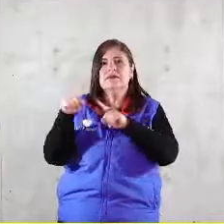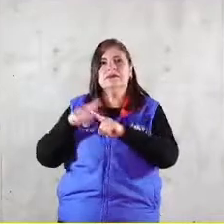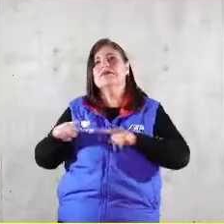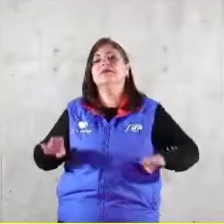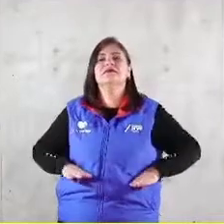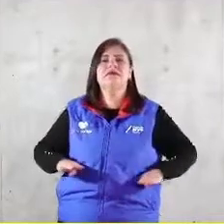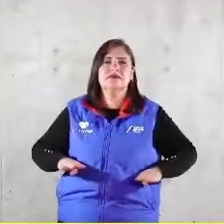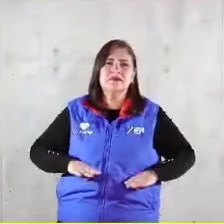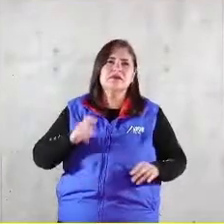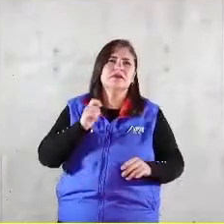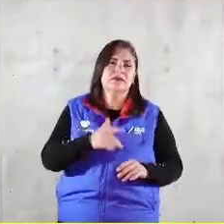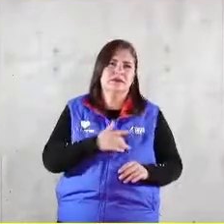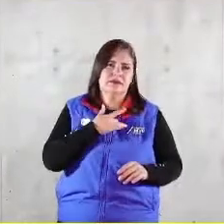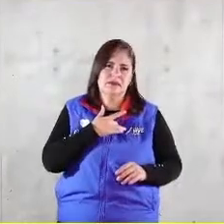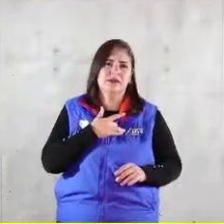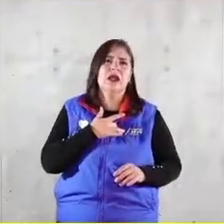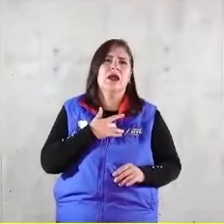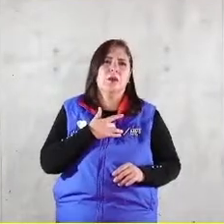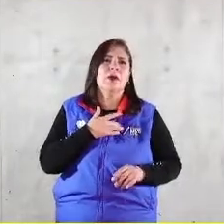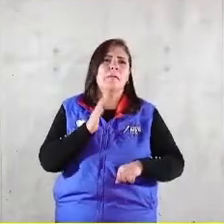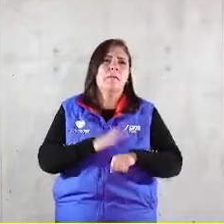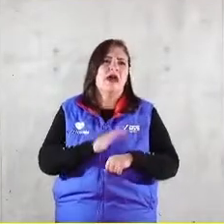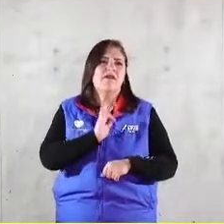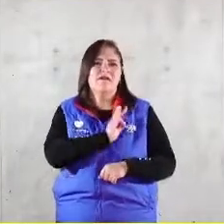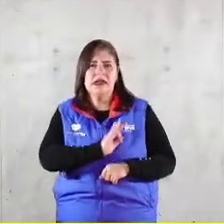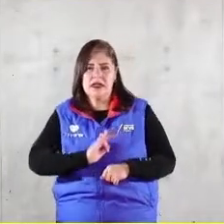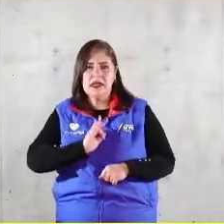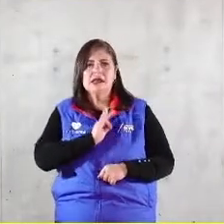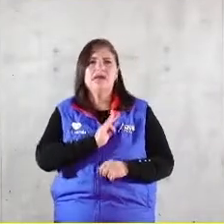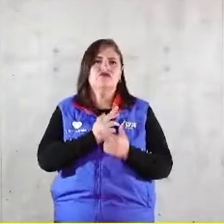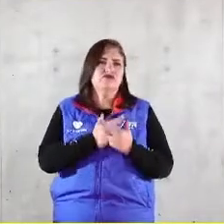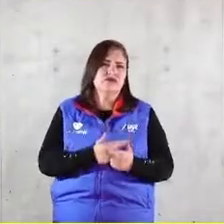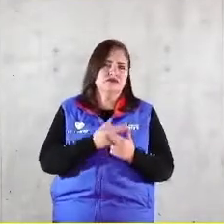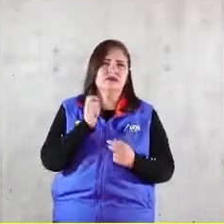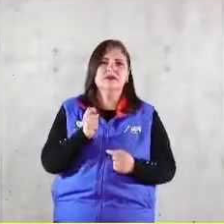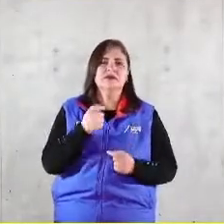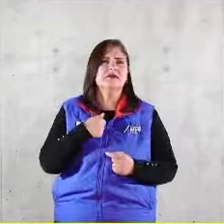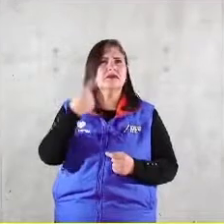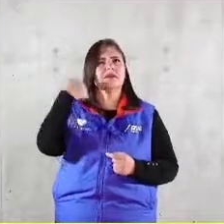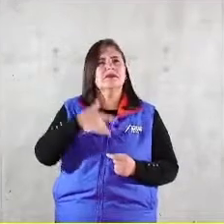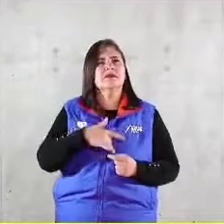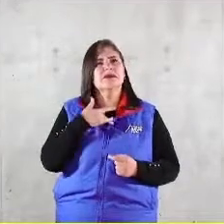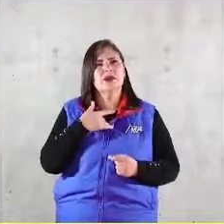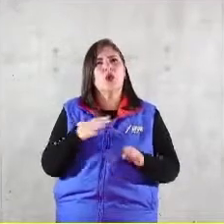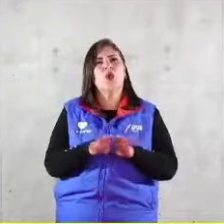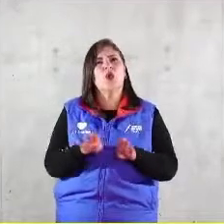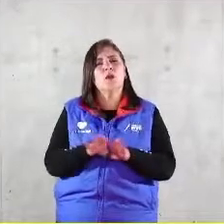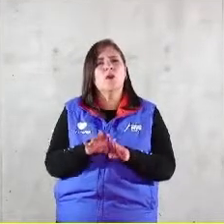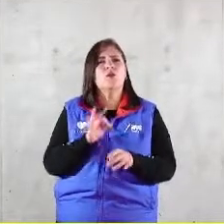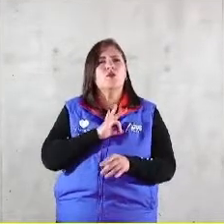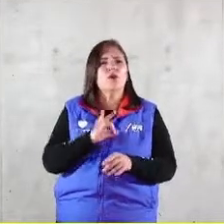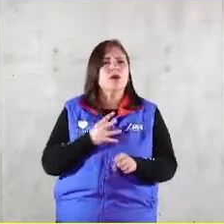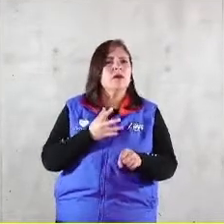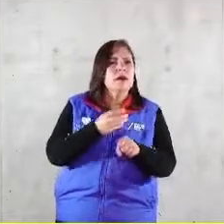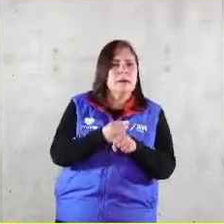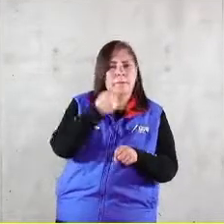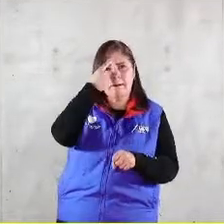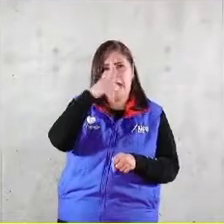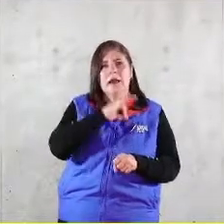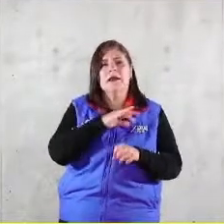percibimos y decimos que somos más plenos y más felices. Y el tema es cómo podemos incorporar eso a la gestión de la empresa.